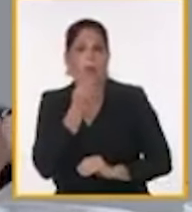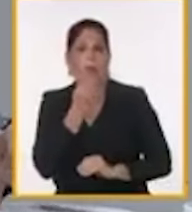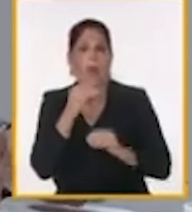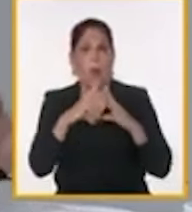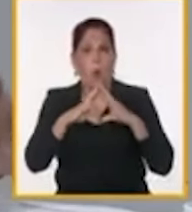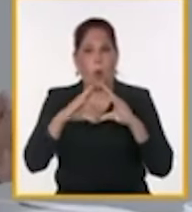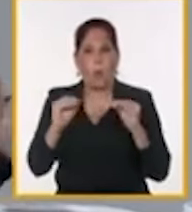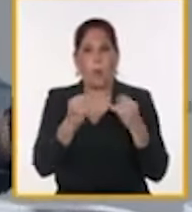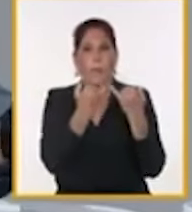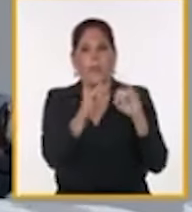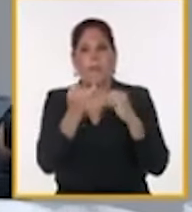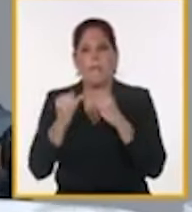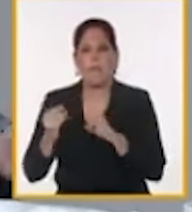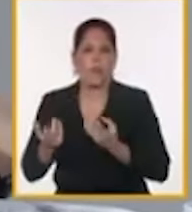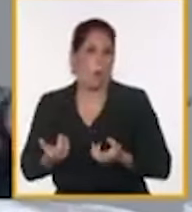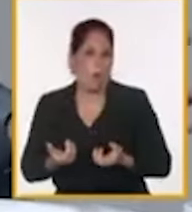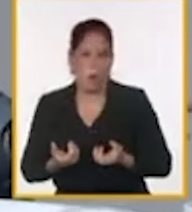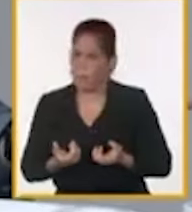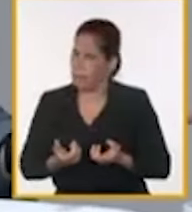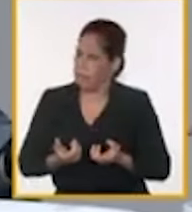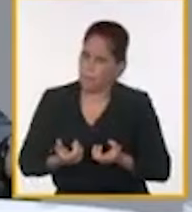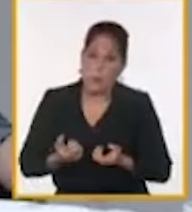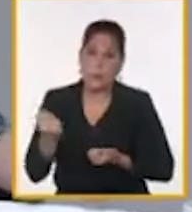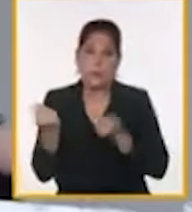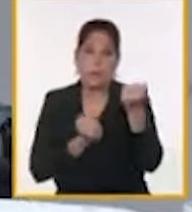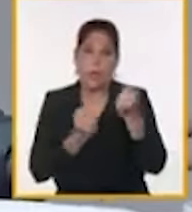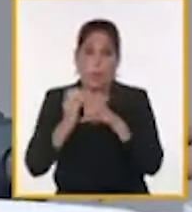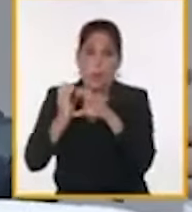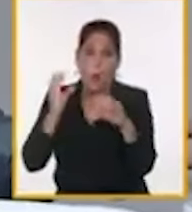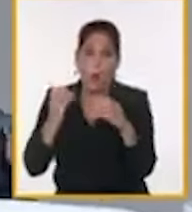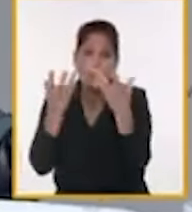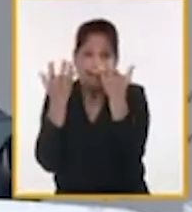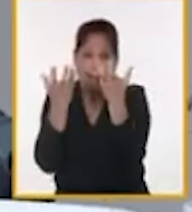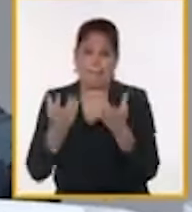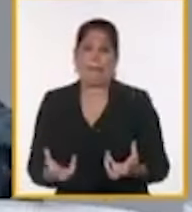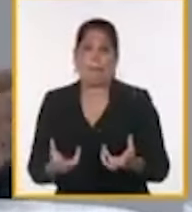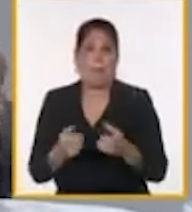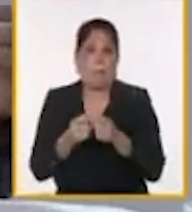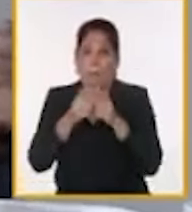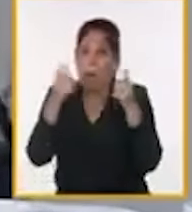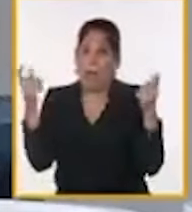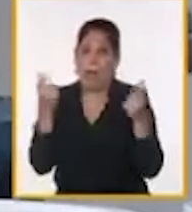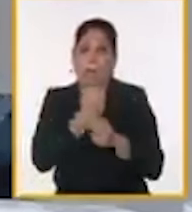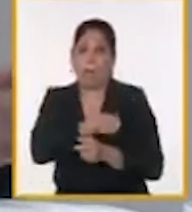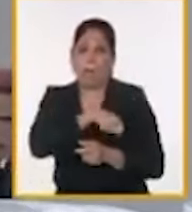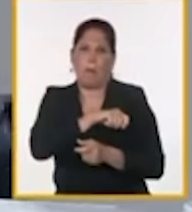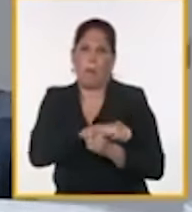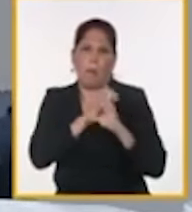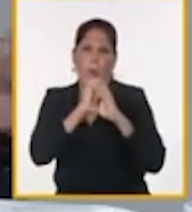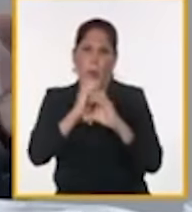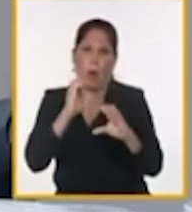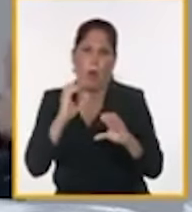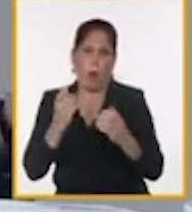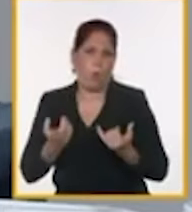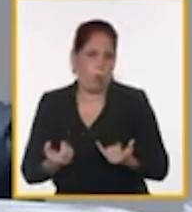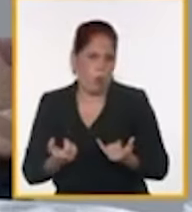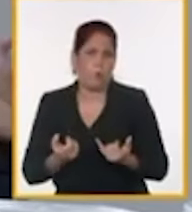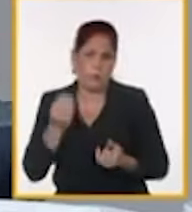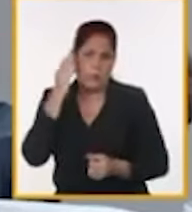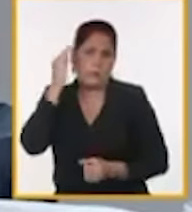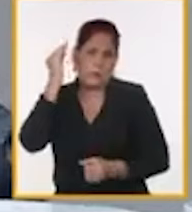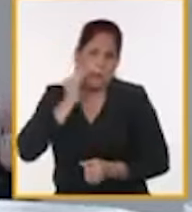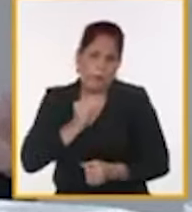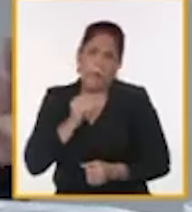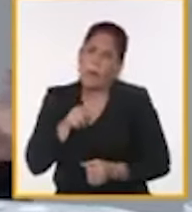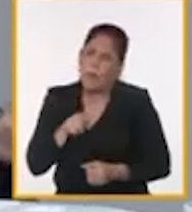vehículos individuales en un momento en que el transporte público, que es el que mueve la mayoría, está tan deteriorado. O aquí hay muchos factores que hay